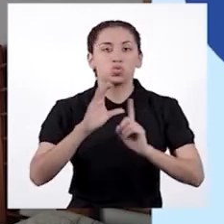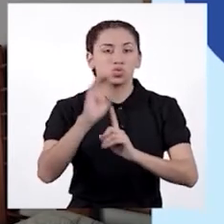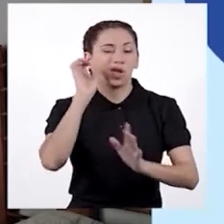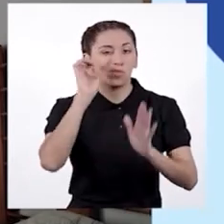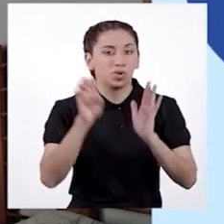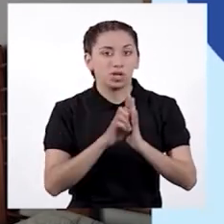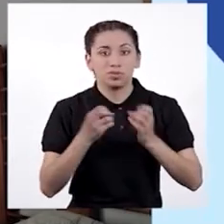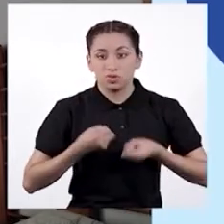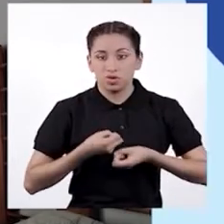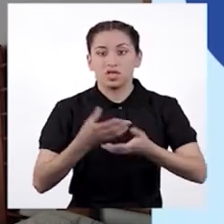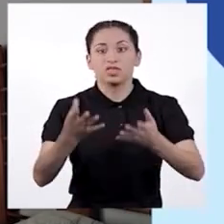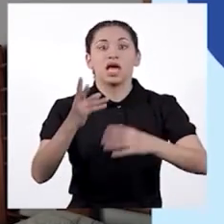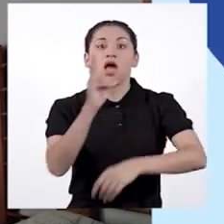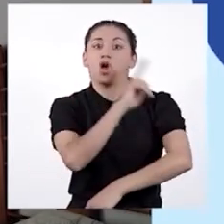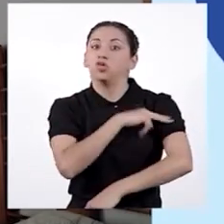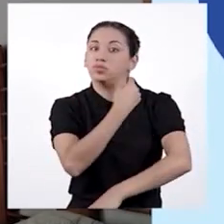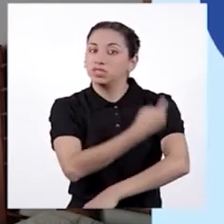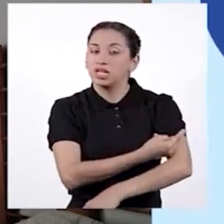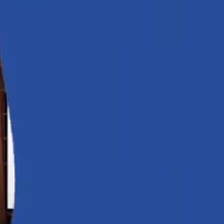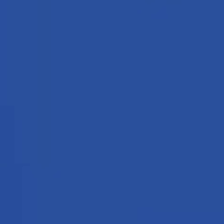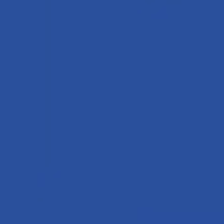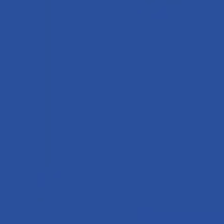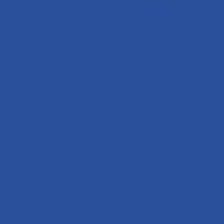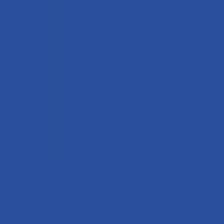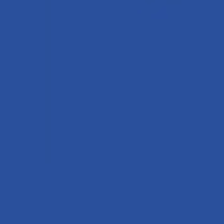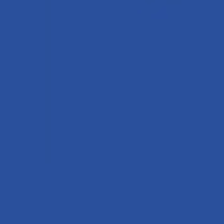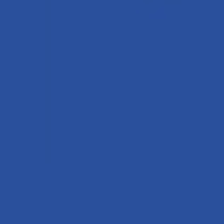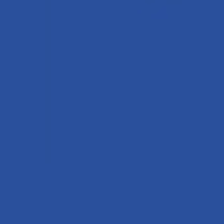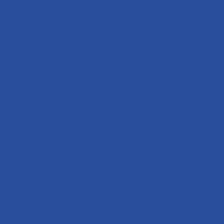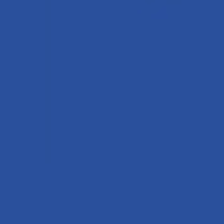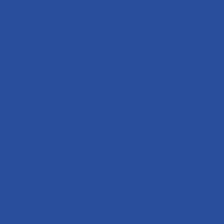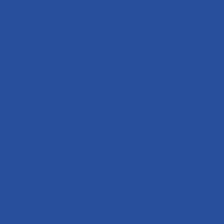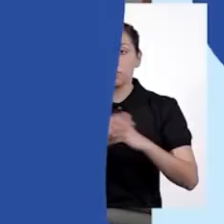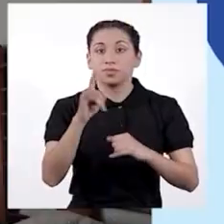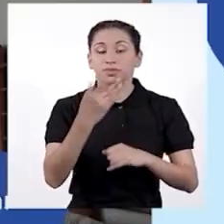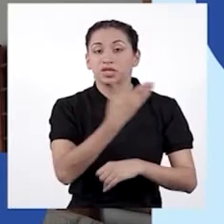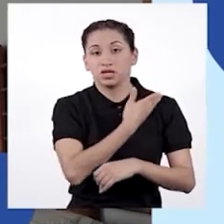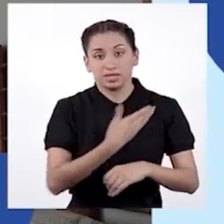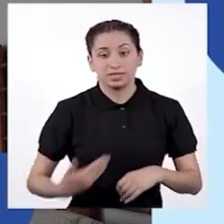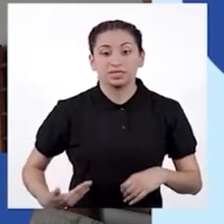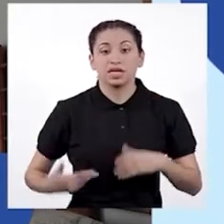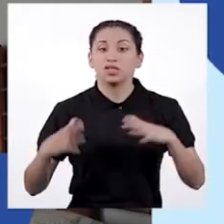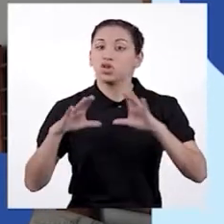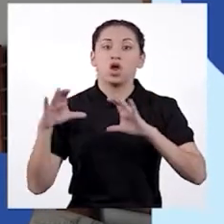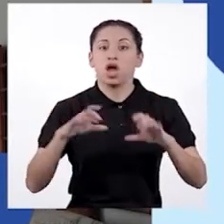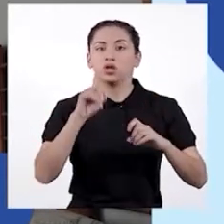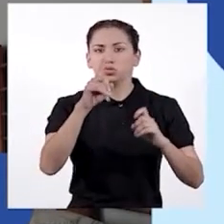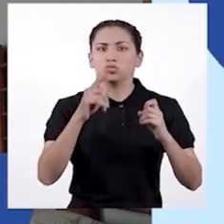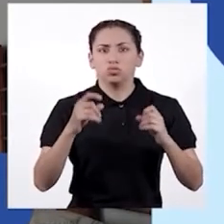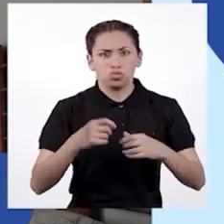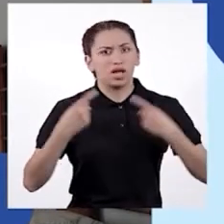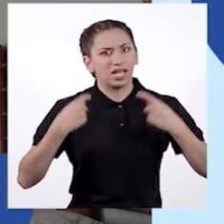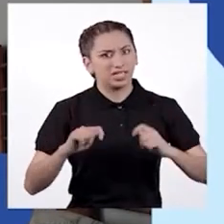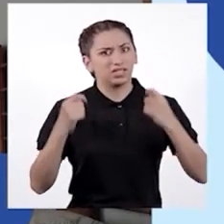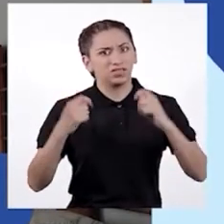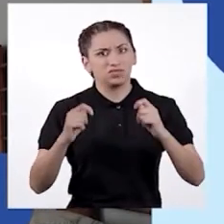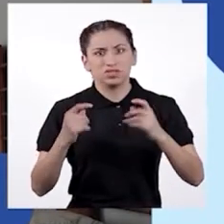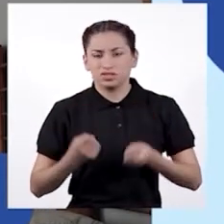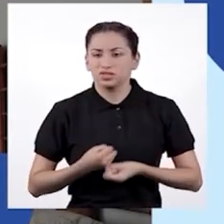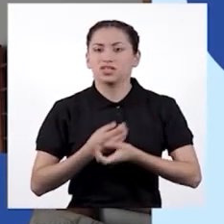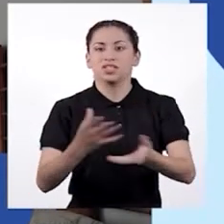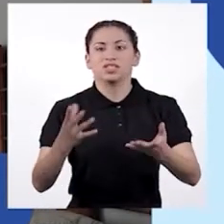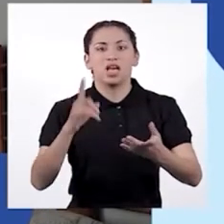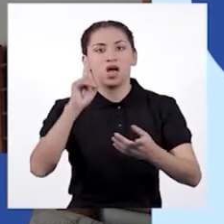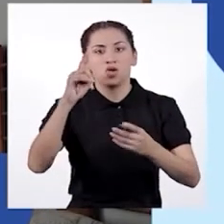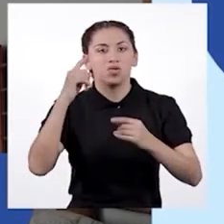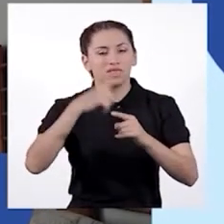por ejemplo, garantizando la atención médica en los idiomas originarios. El Estado está haciendo una serie de esfuerzos para garantizar los